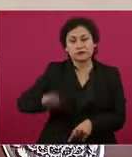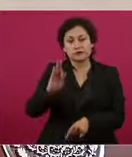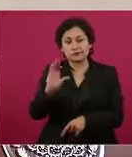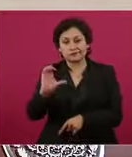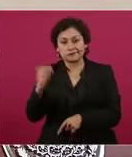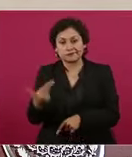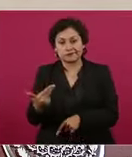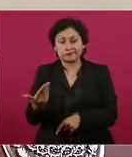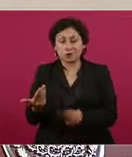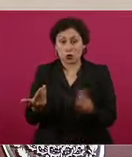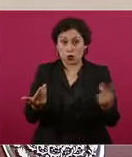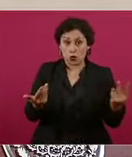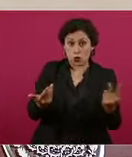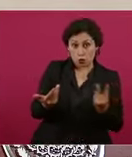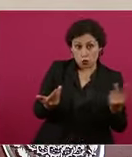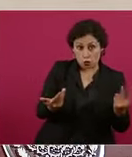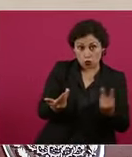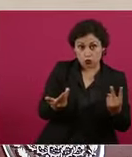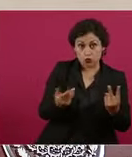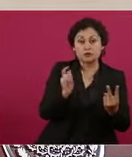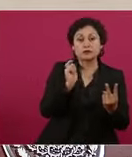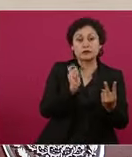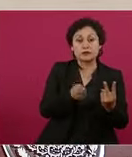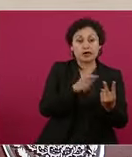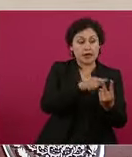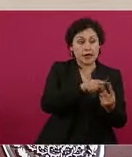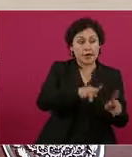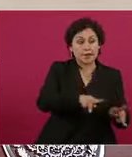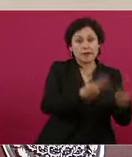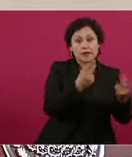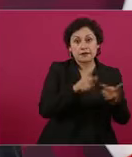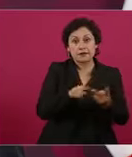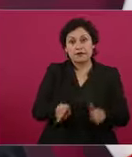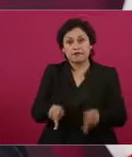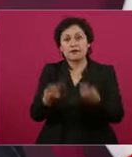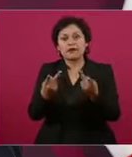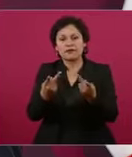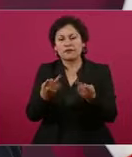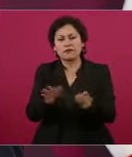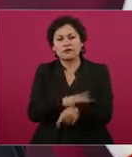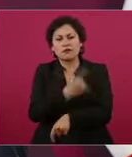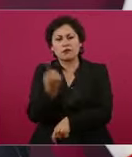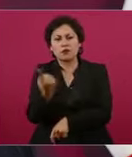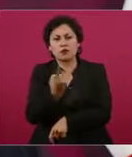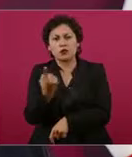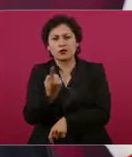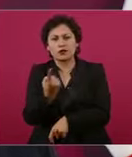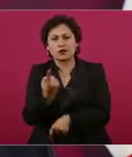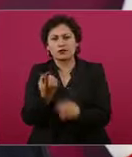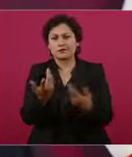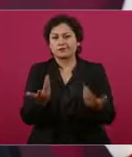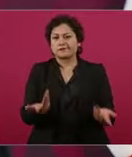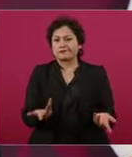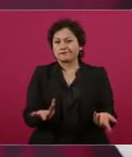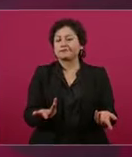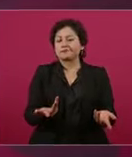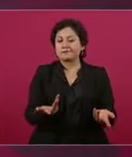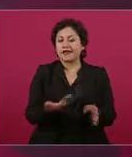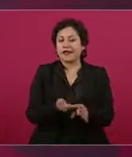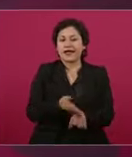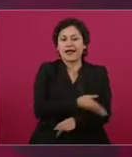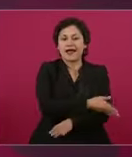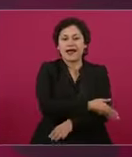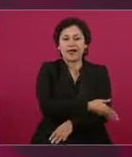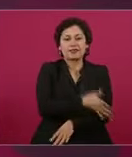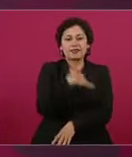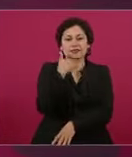estas ventas tuvieron que ver con el pago por favores recibidos durante